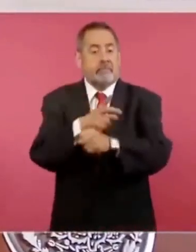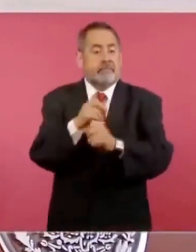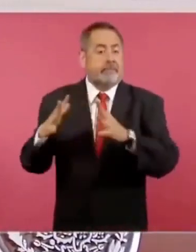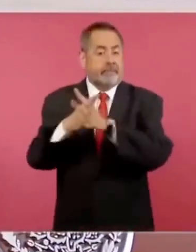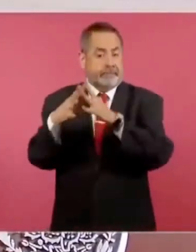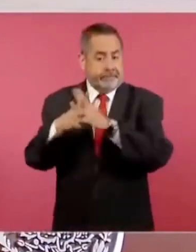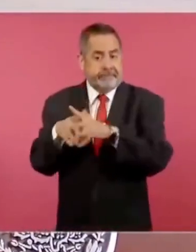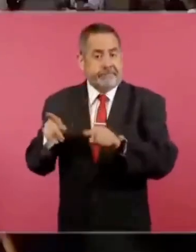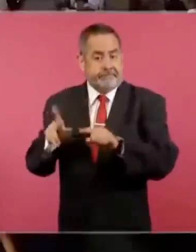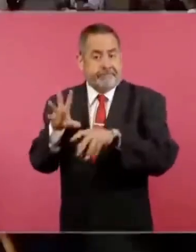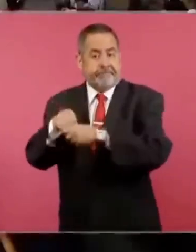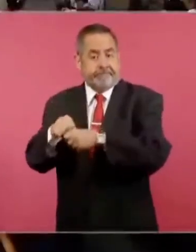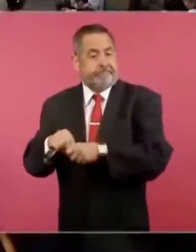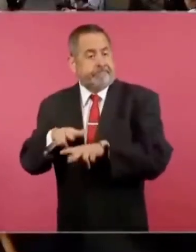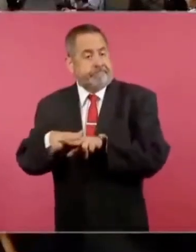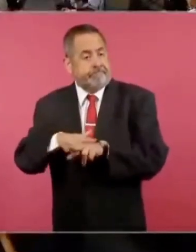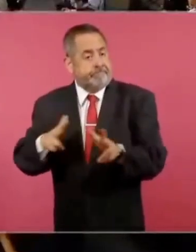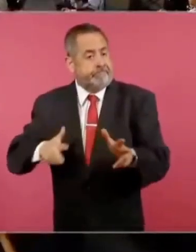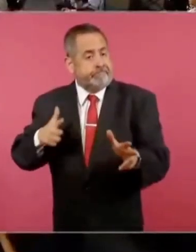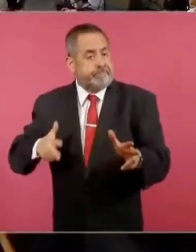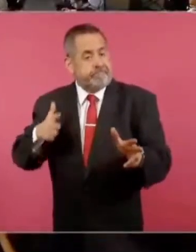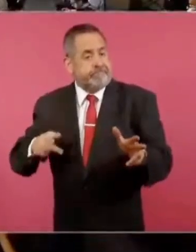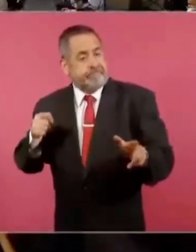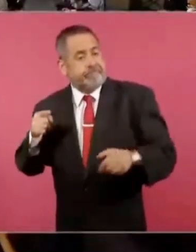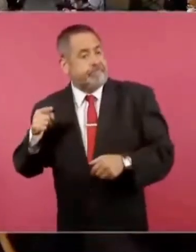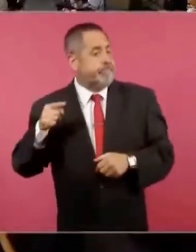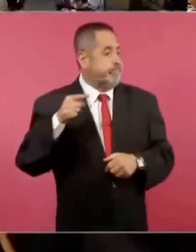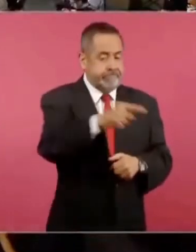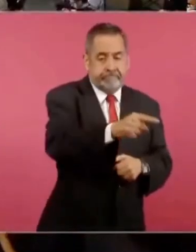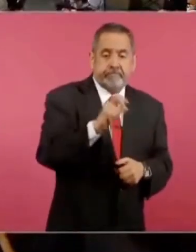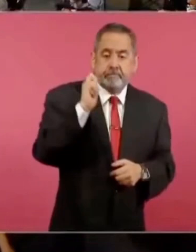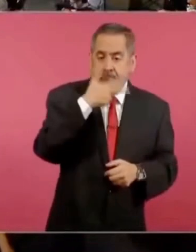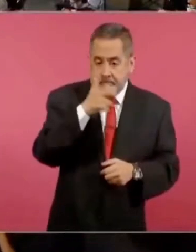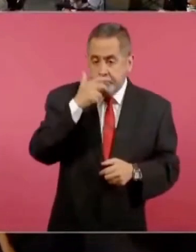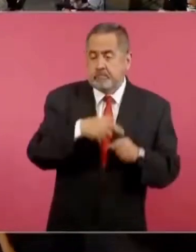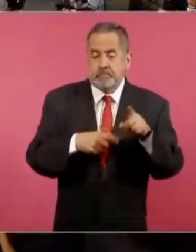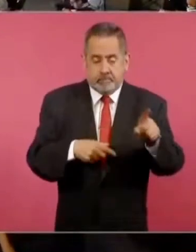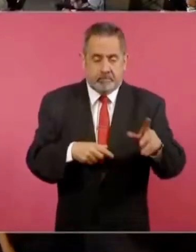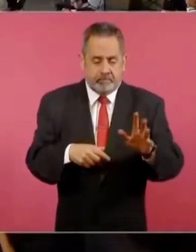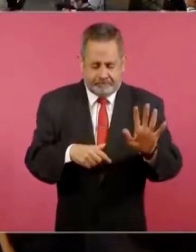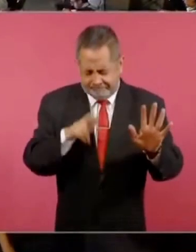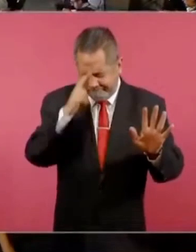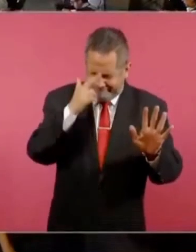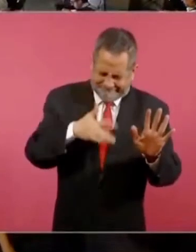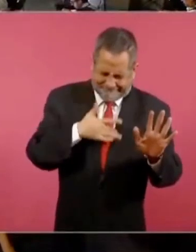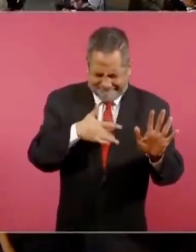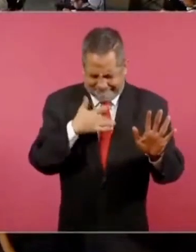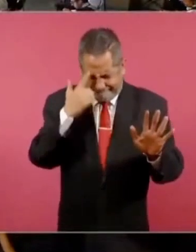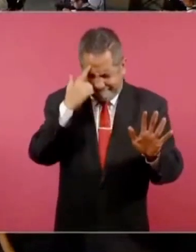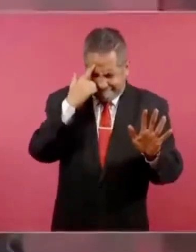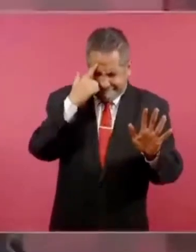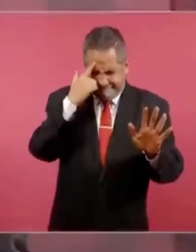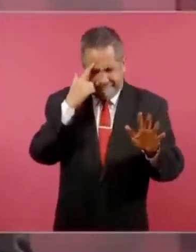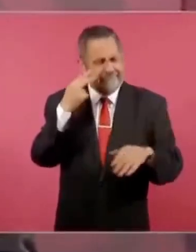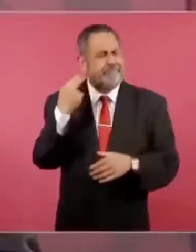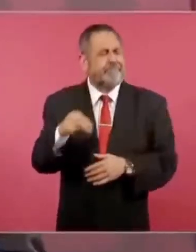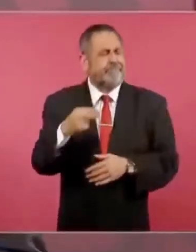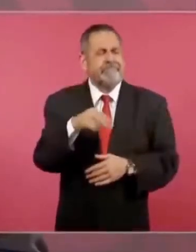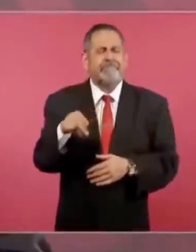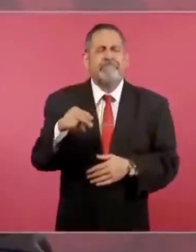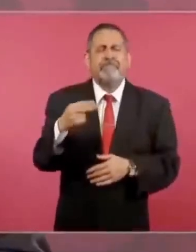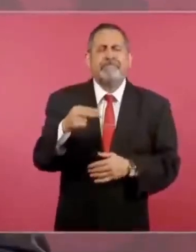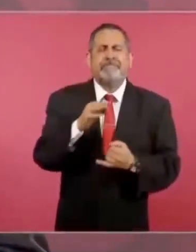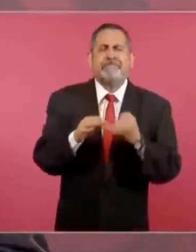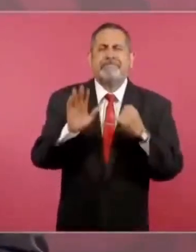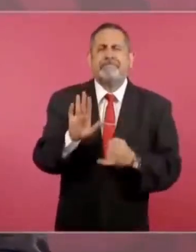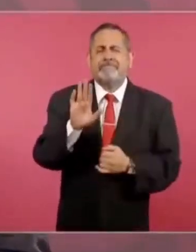si mal no recuerdo de apellido Salas,